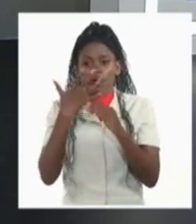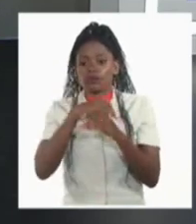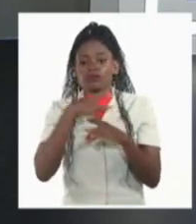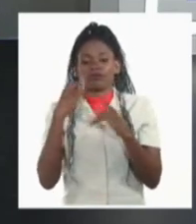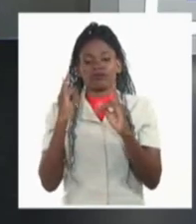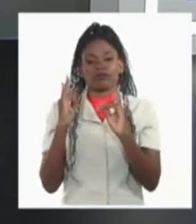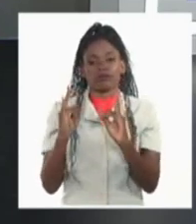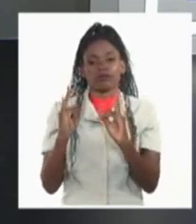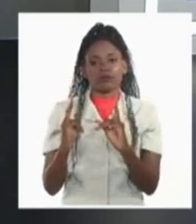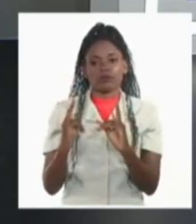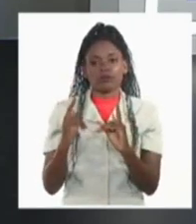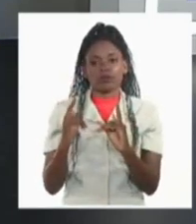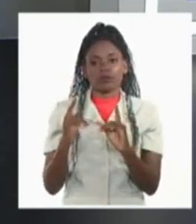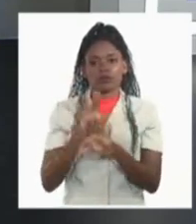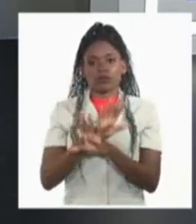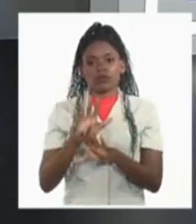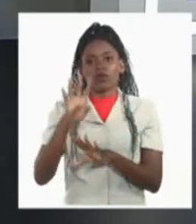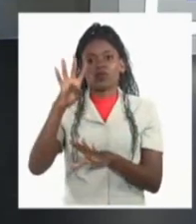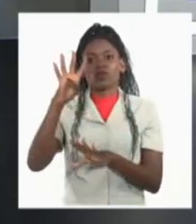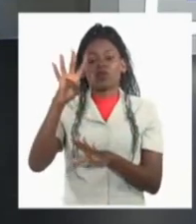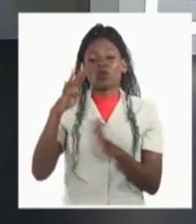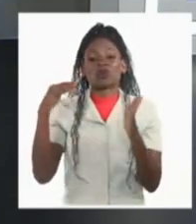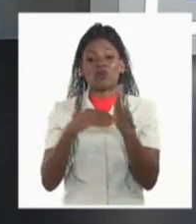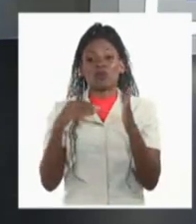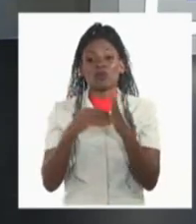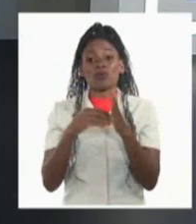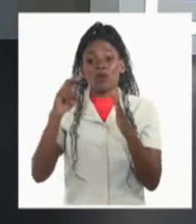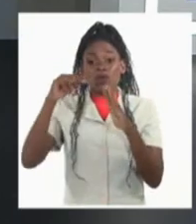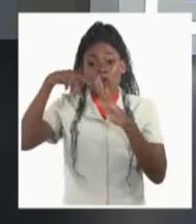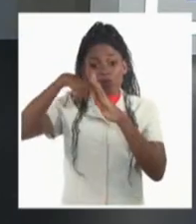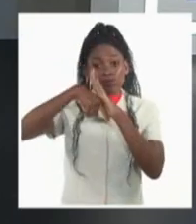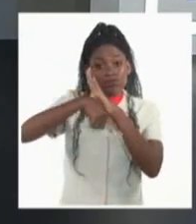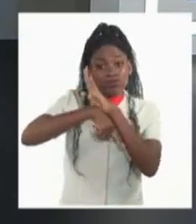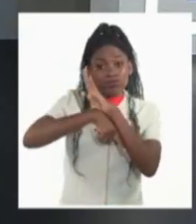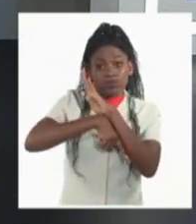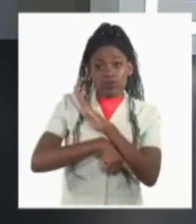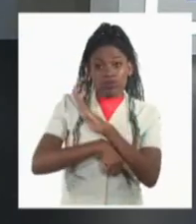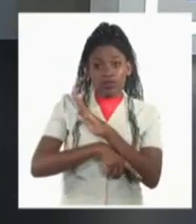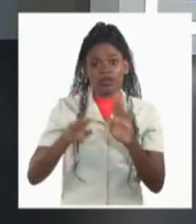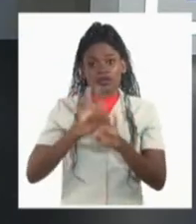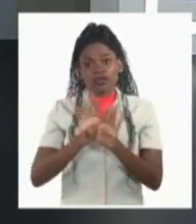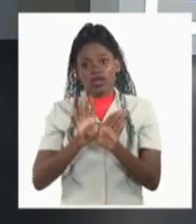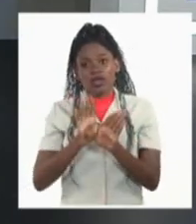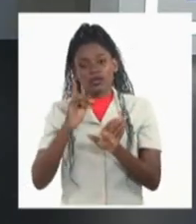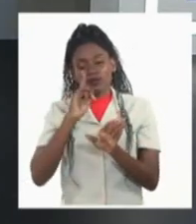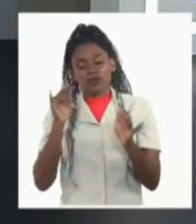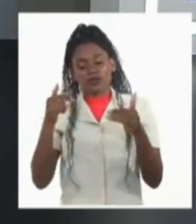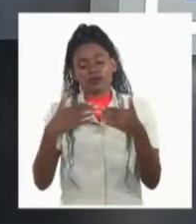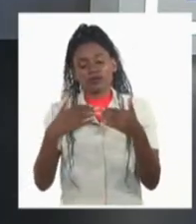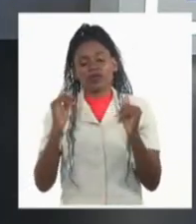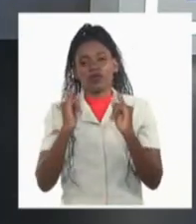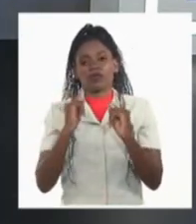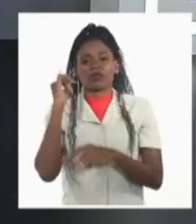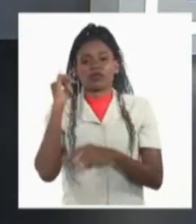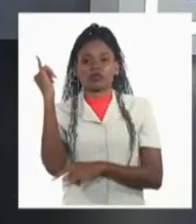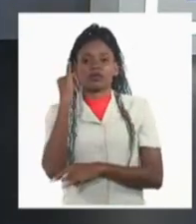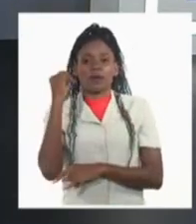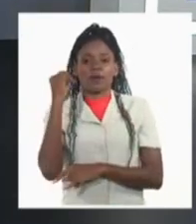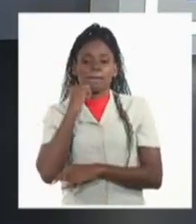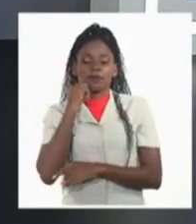a casi 4.000 metros de profundidad. Y de esta manera, Lady, ponemos punto final a nuestro recorrido más allá de las